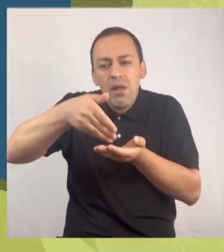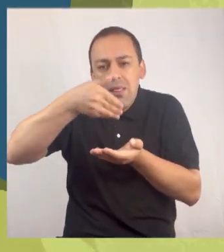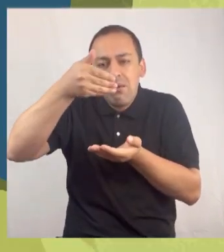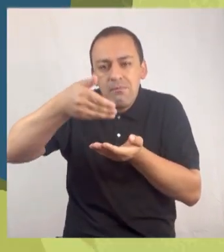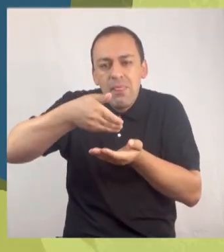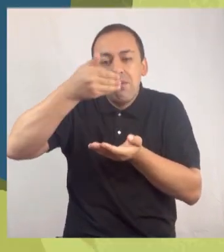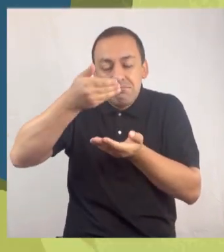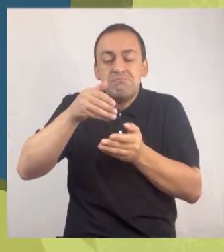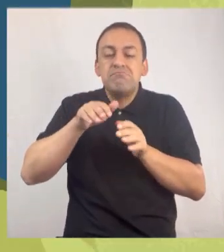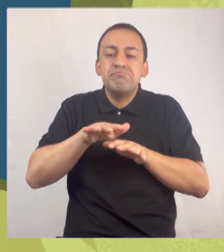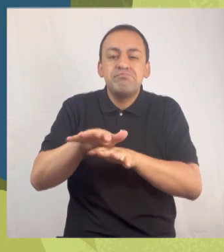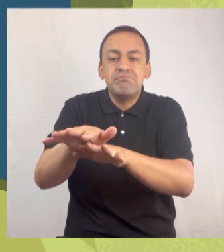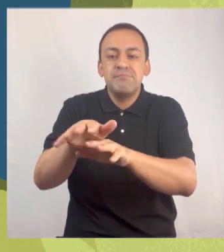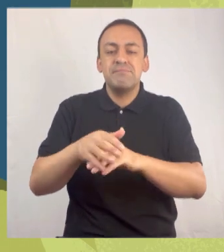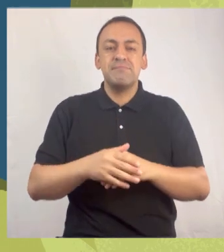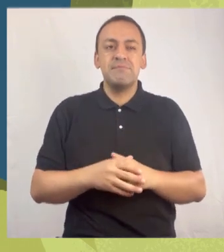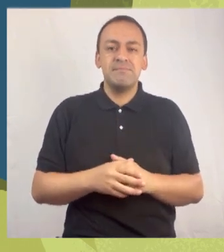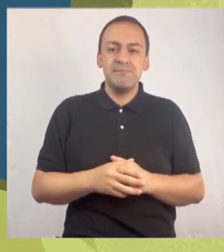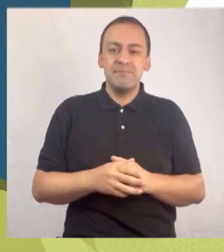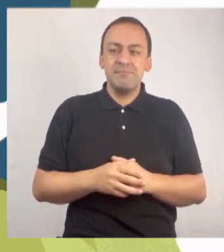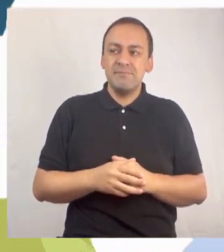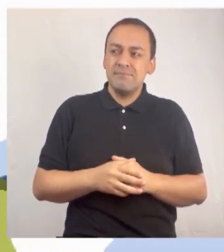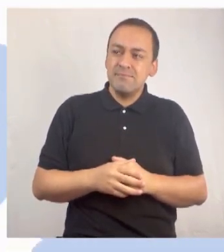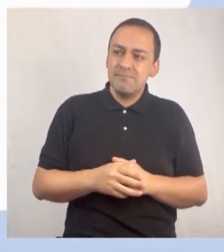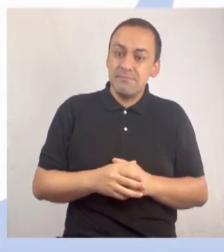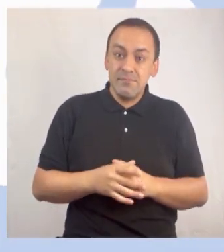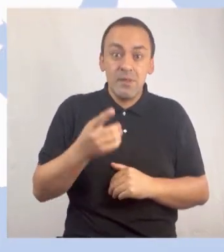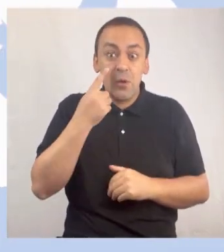insectos y beben de las aguas de los ríos o de las vertientes.